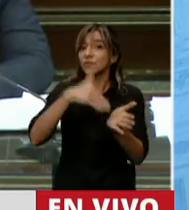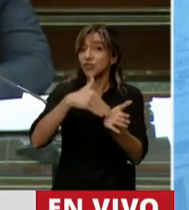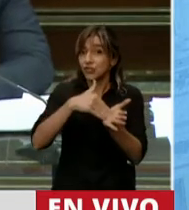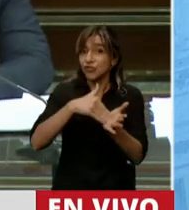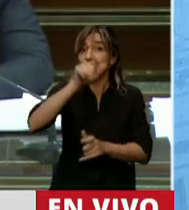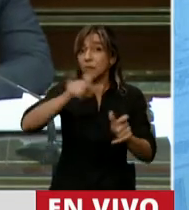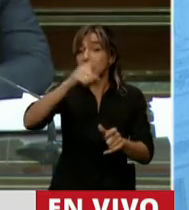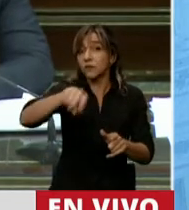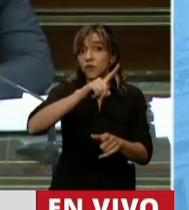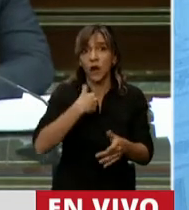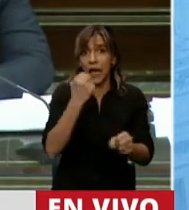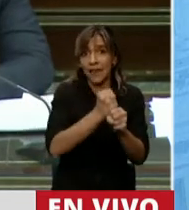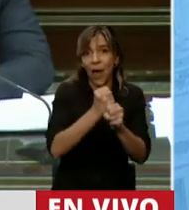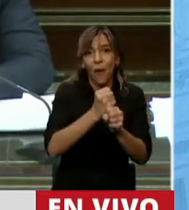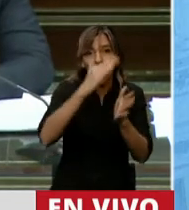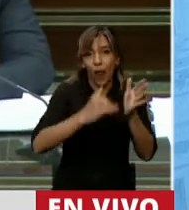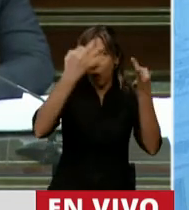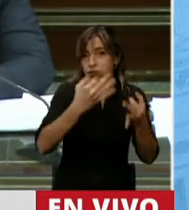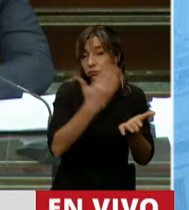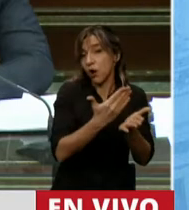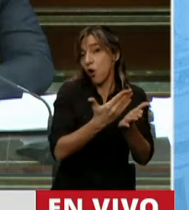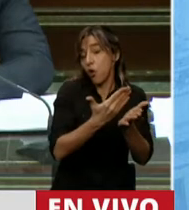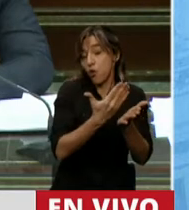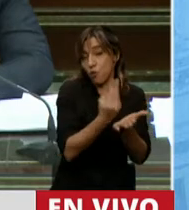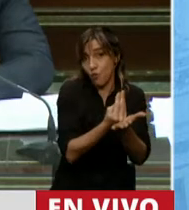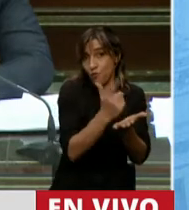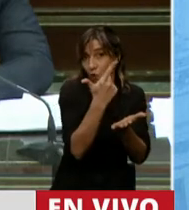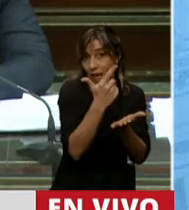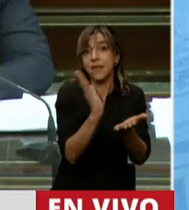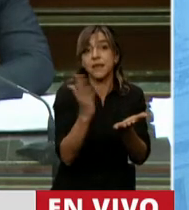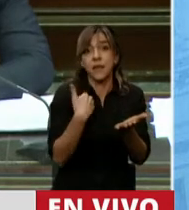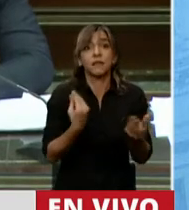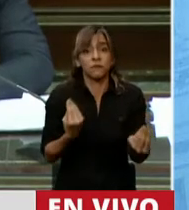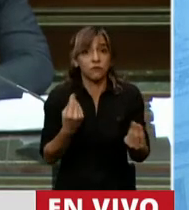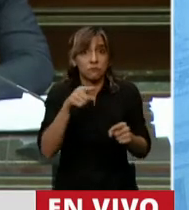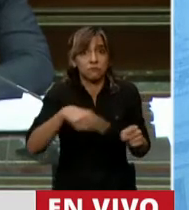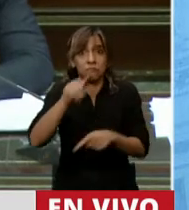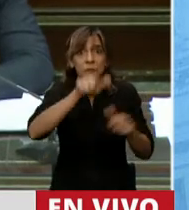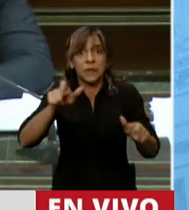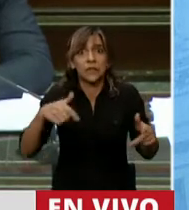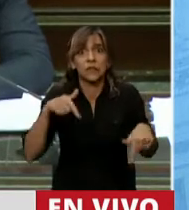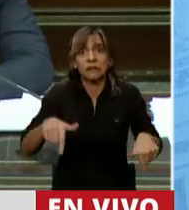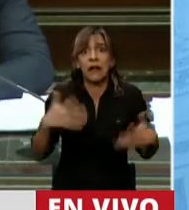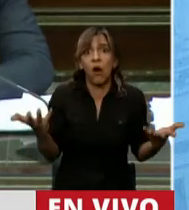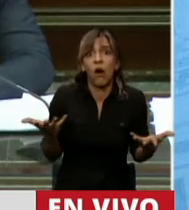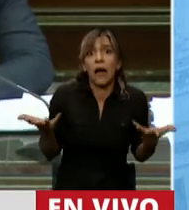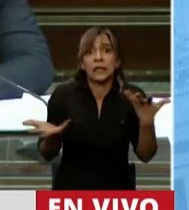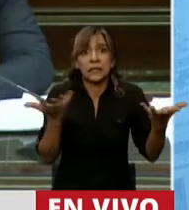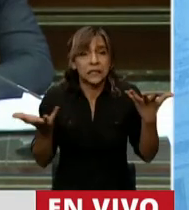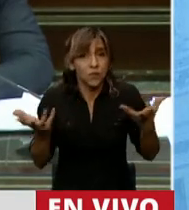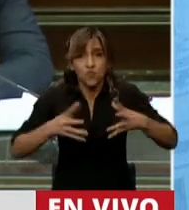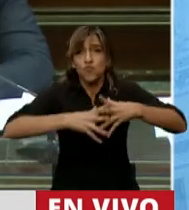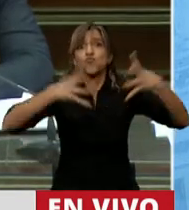informalidad y que se han presentado para que les den la IFE. ¿Quiénes son? Los nuevos excluidos de nuestra Argentina. Hay un porcentaje